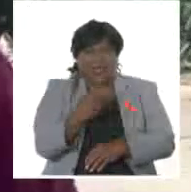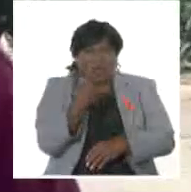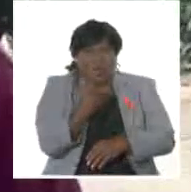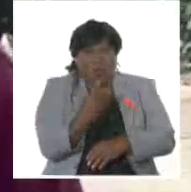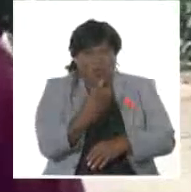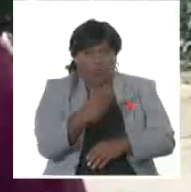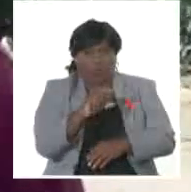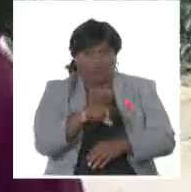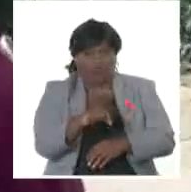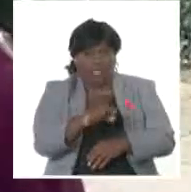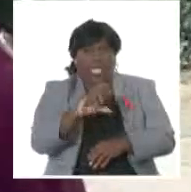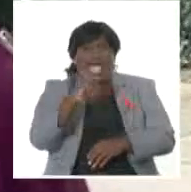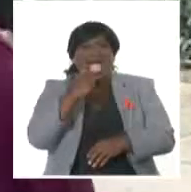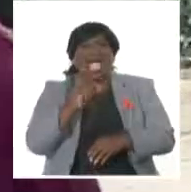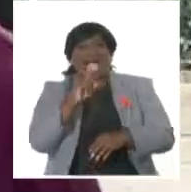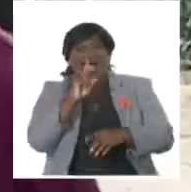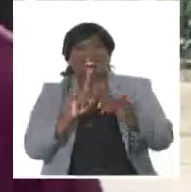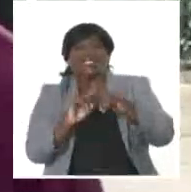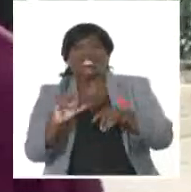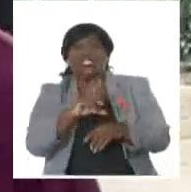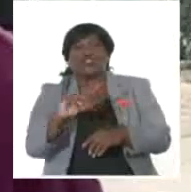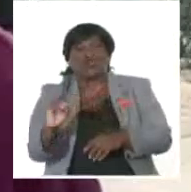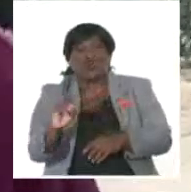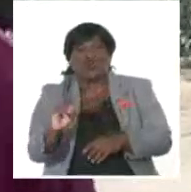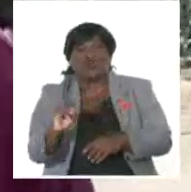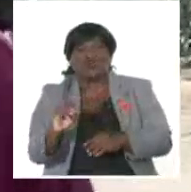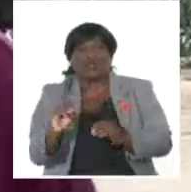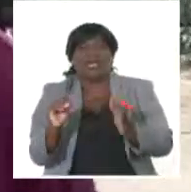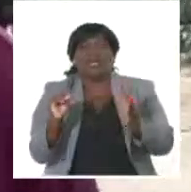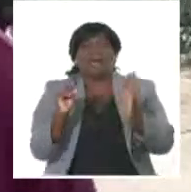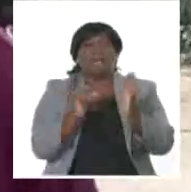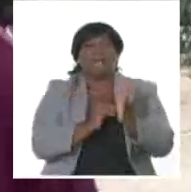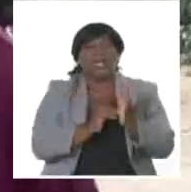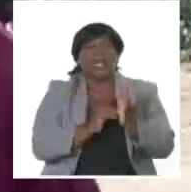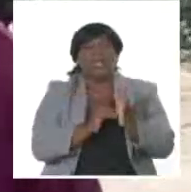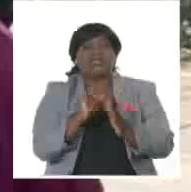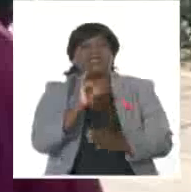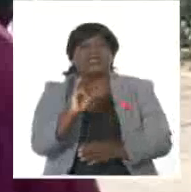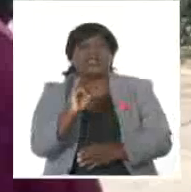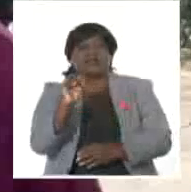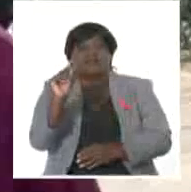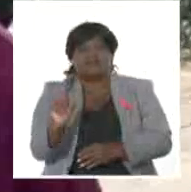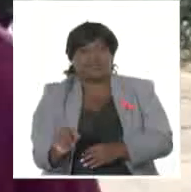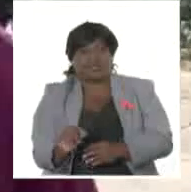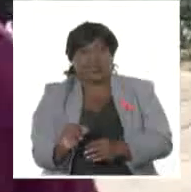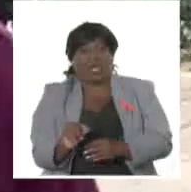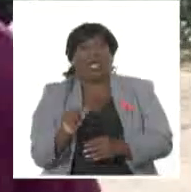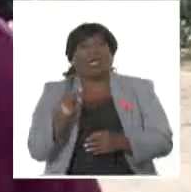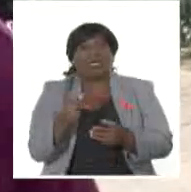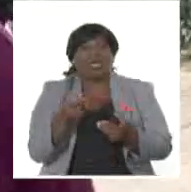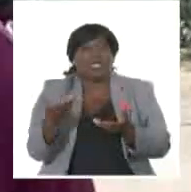un total de 1.006 personas que se abastecen de este